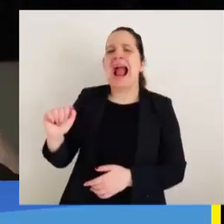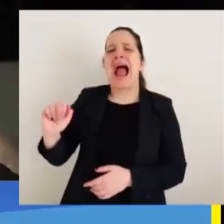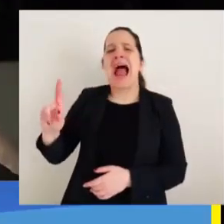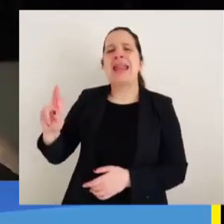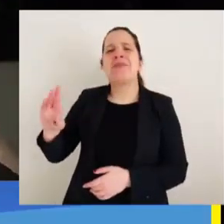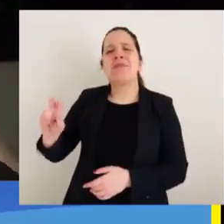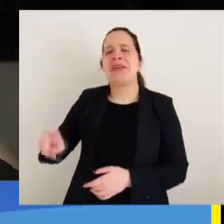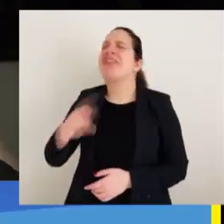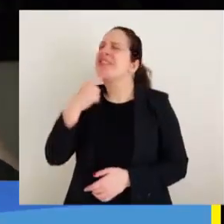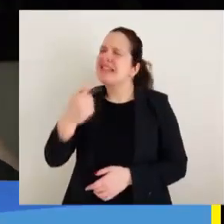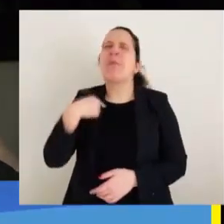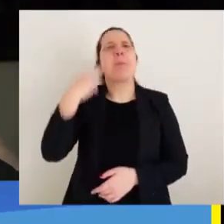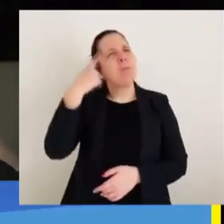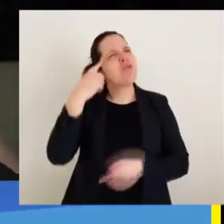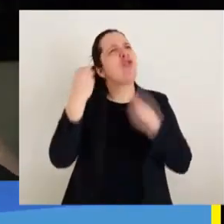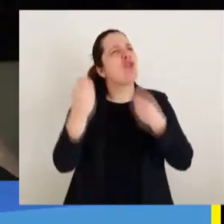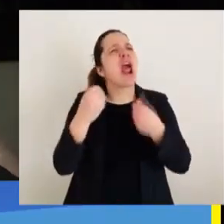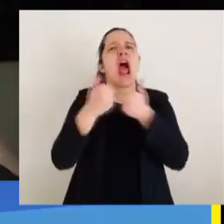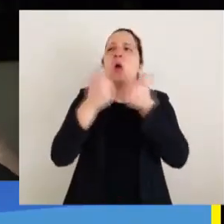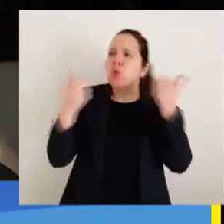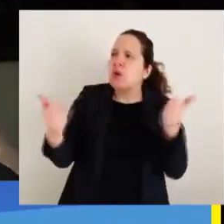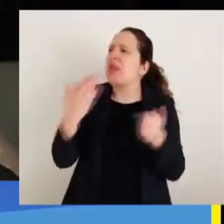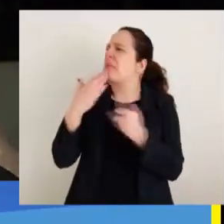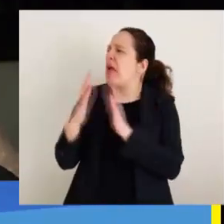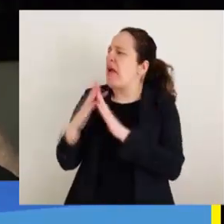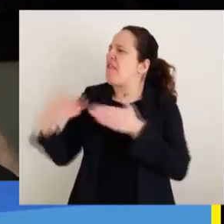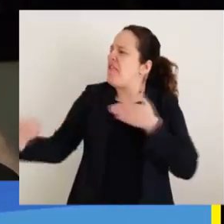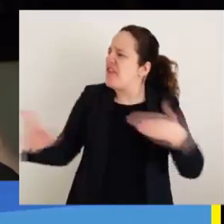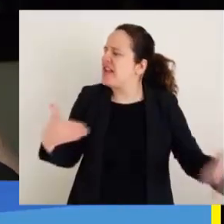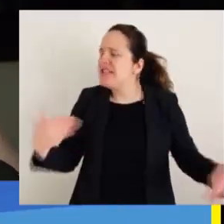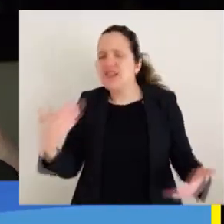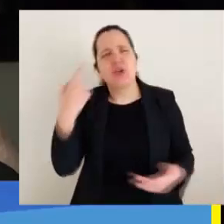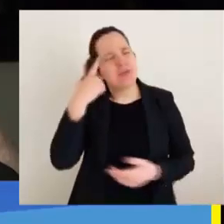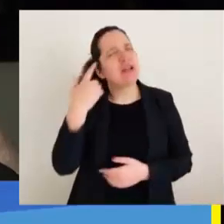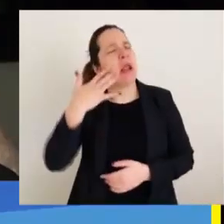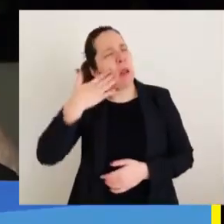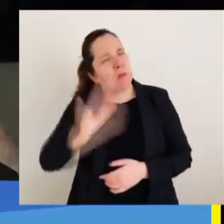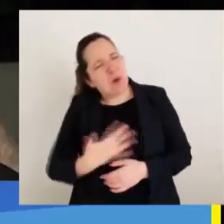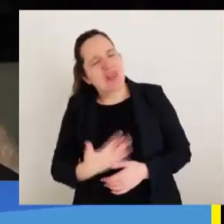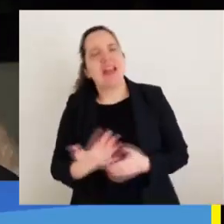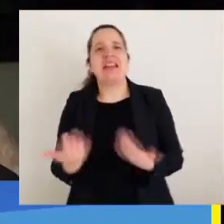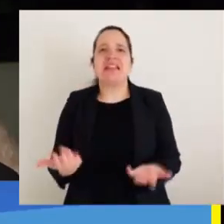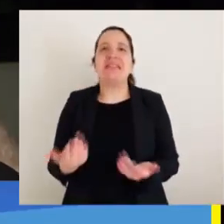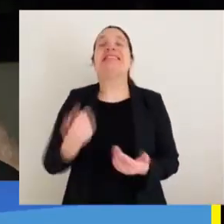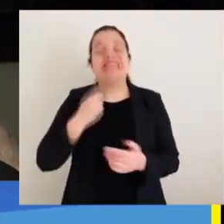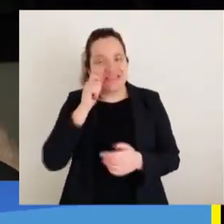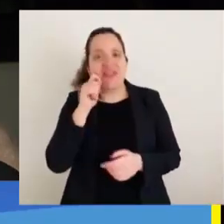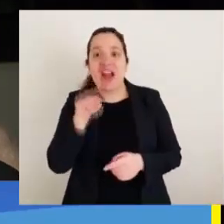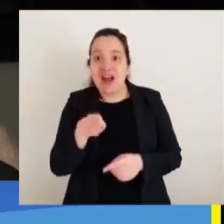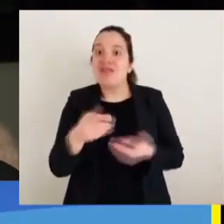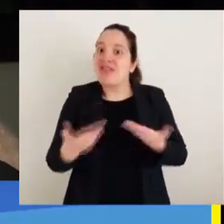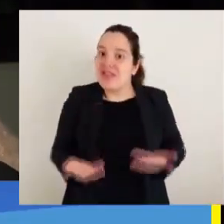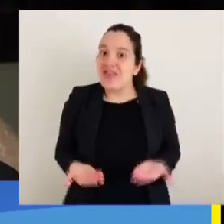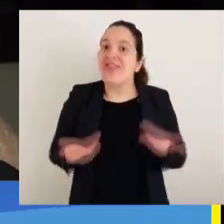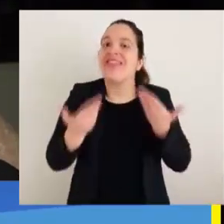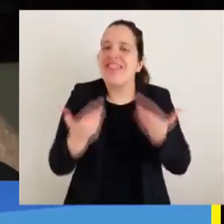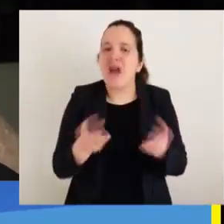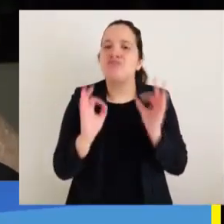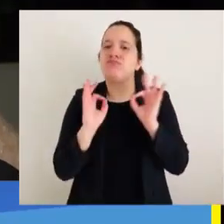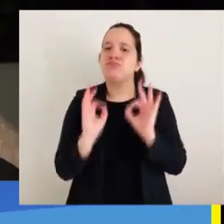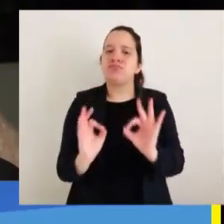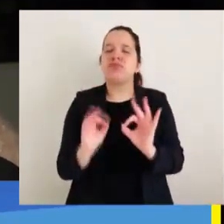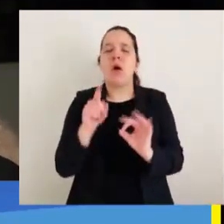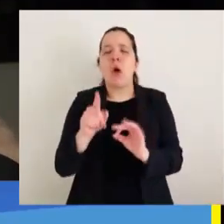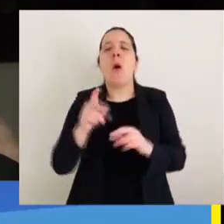especial, que mencionaba que ella cree en las autoridades, cree en sus vecinos y vecinas también. Y en eso estamos hoy día con la certeza de que se les van a poder